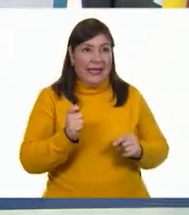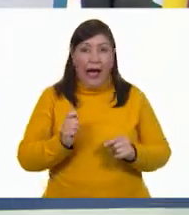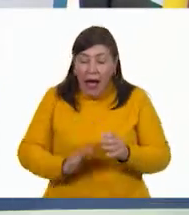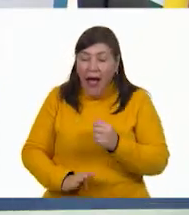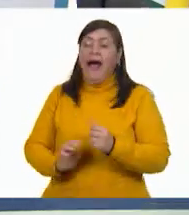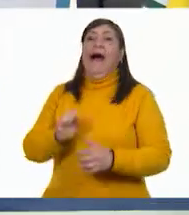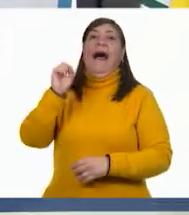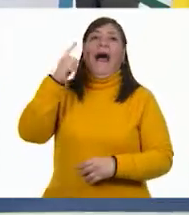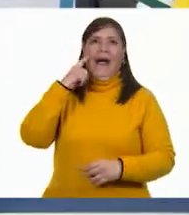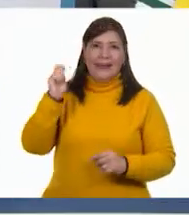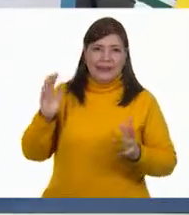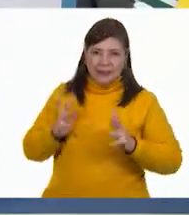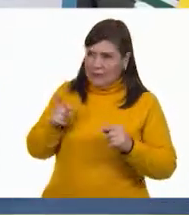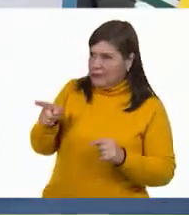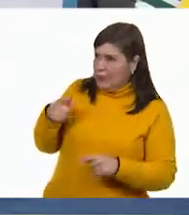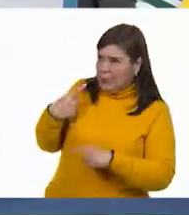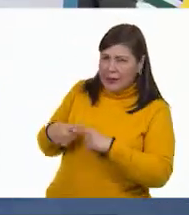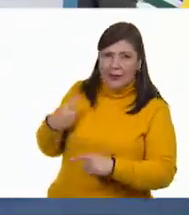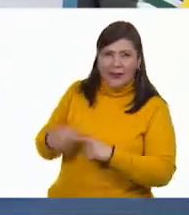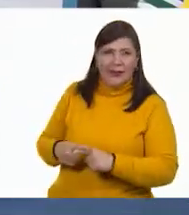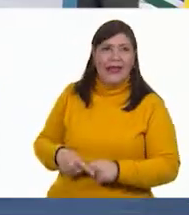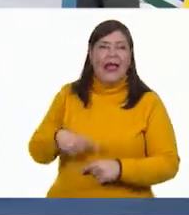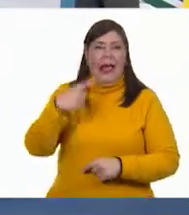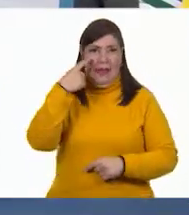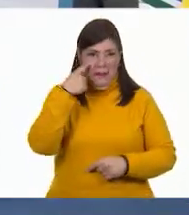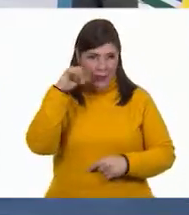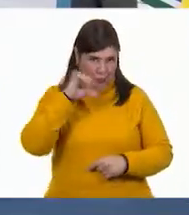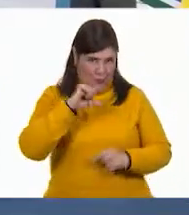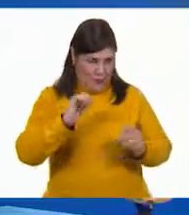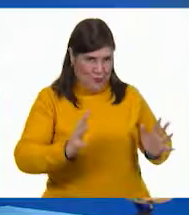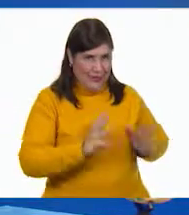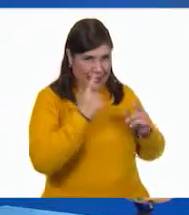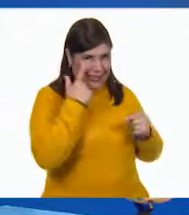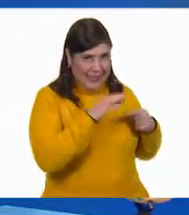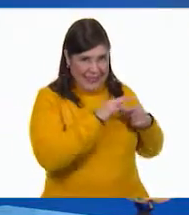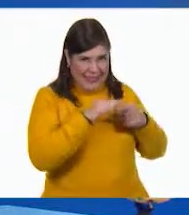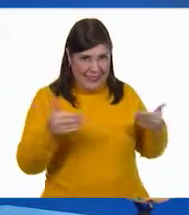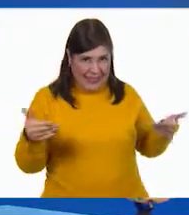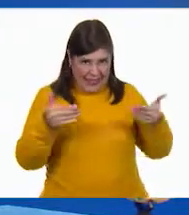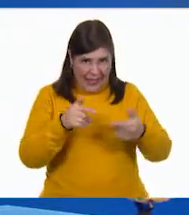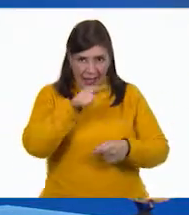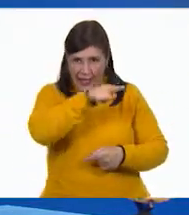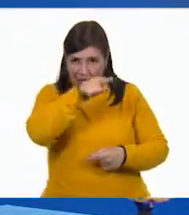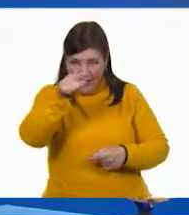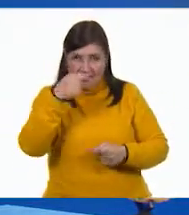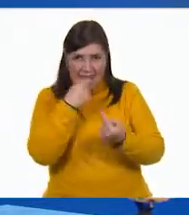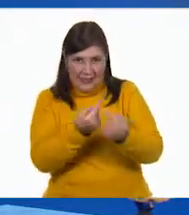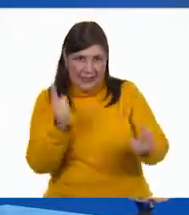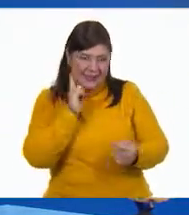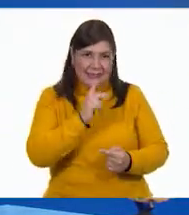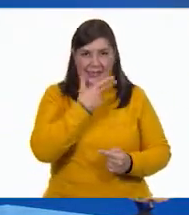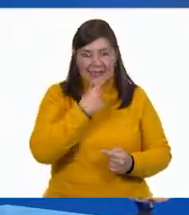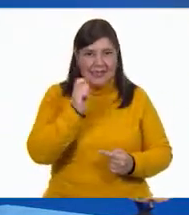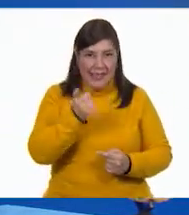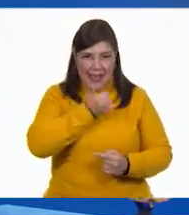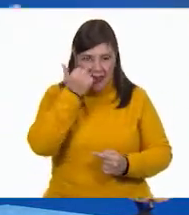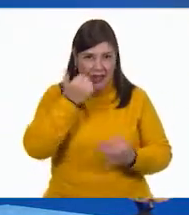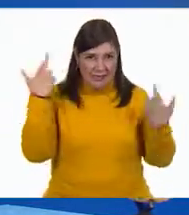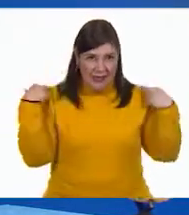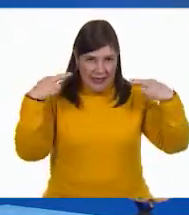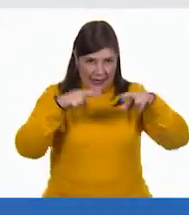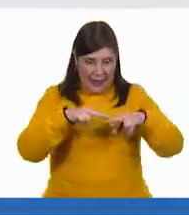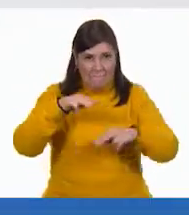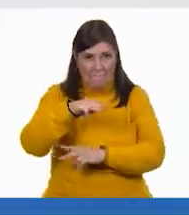¡Ay, mamacita! ¿Y tú quién eres? Es la sorpresa de hoy. Quiero presentarte a ti y a todas nuestras alumnas y alumnos a la maestra